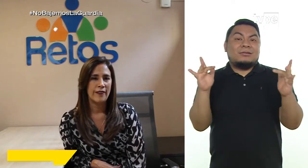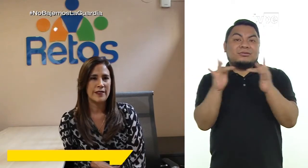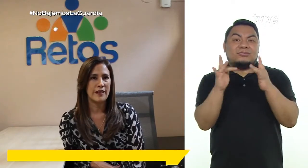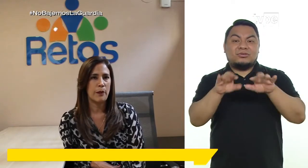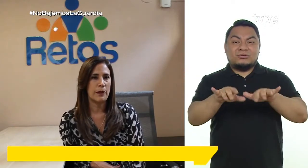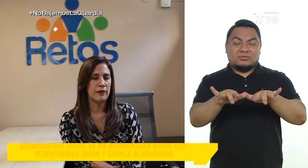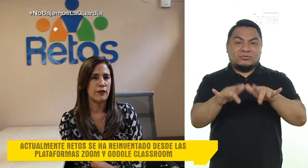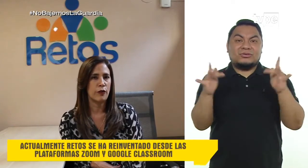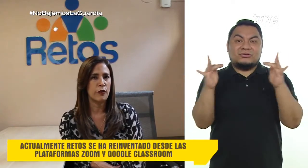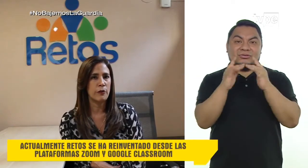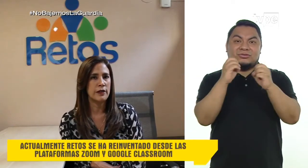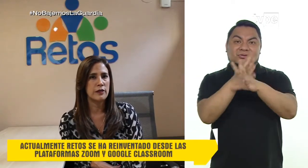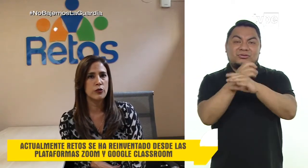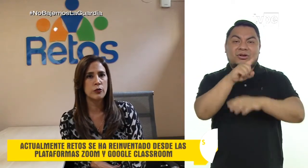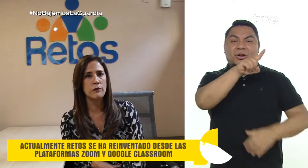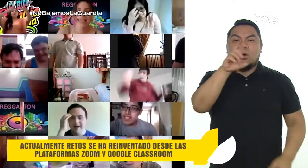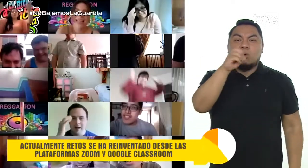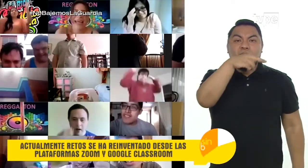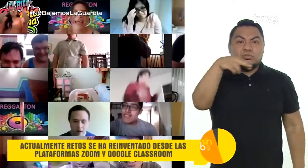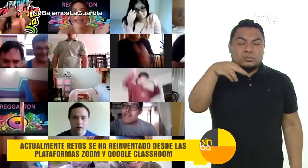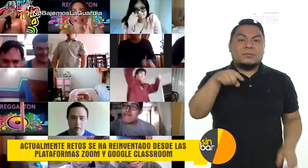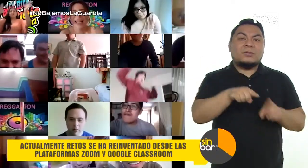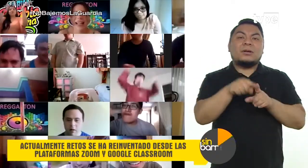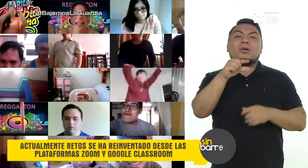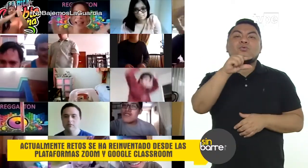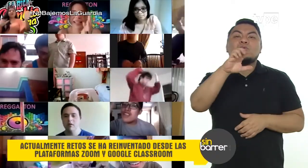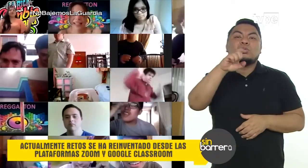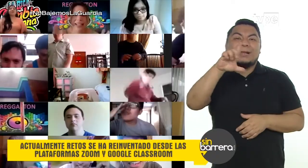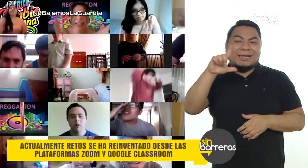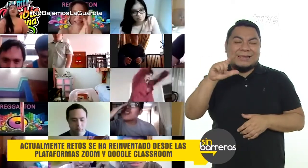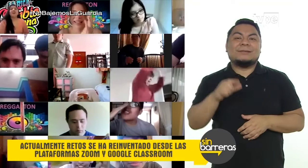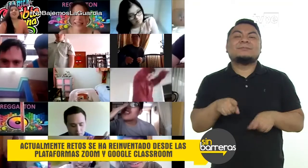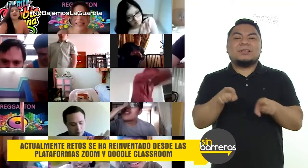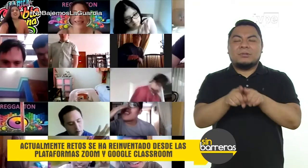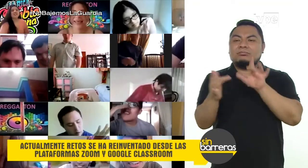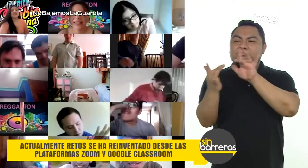desde las plataformas Zoom y Google Classroom.